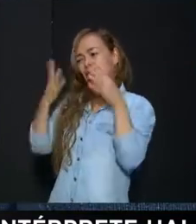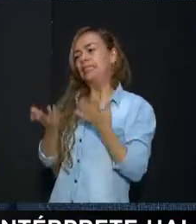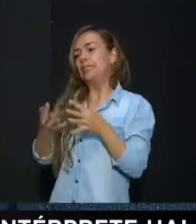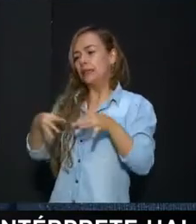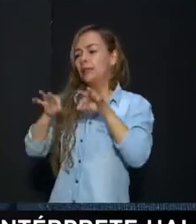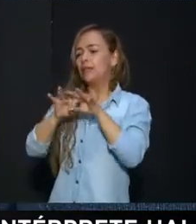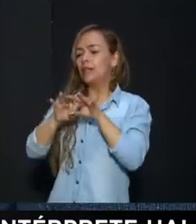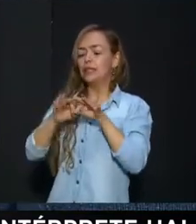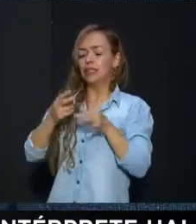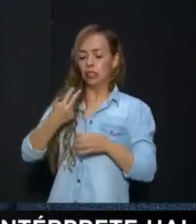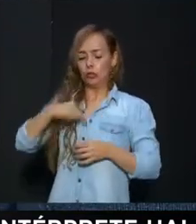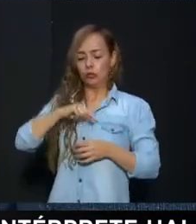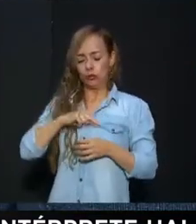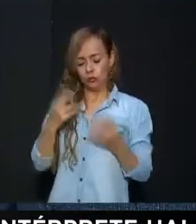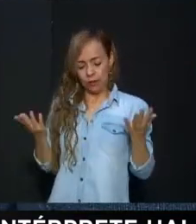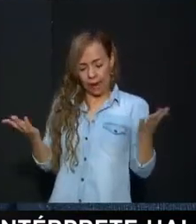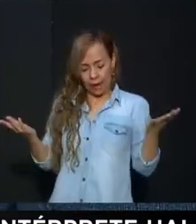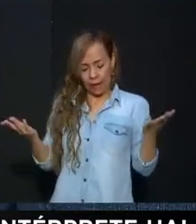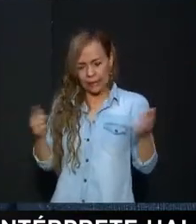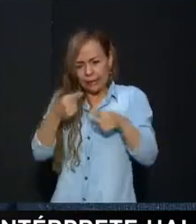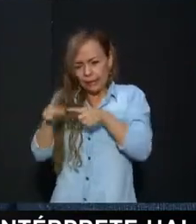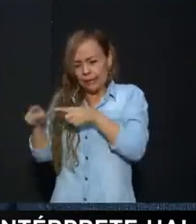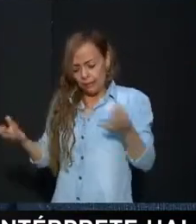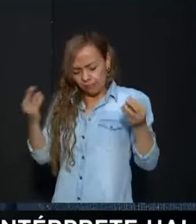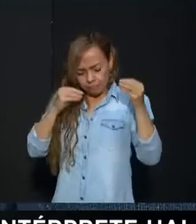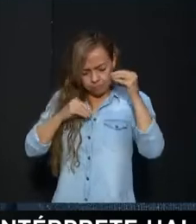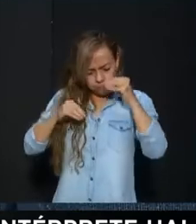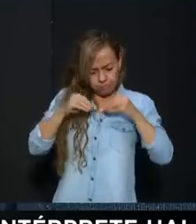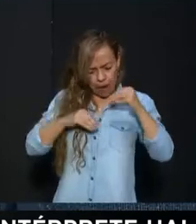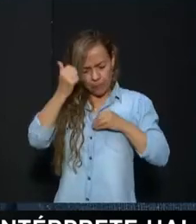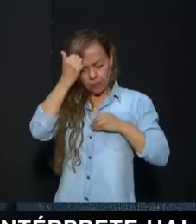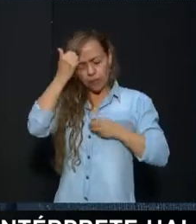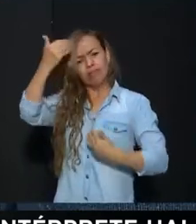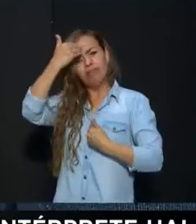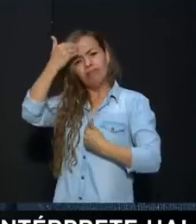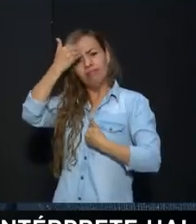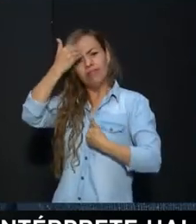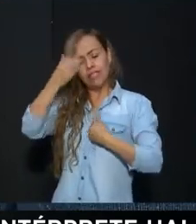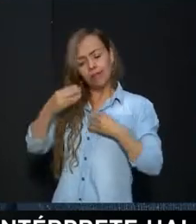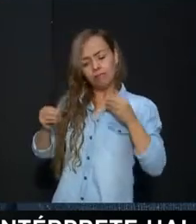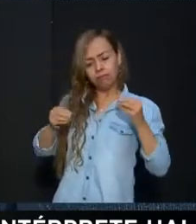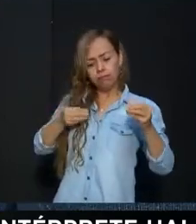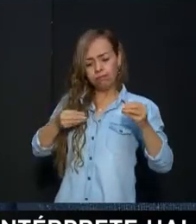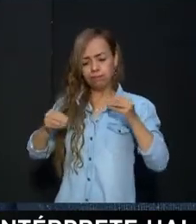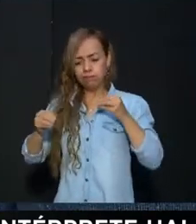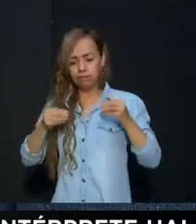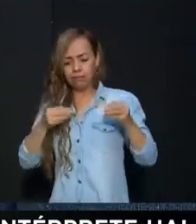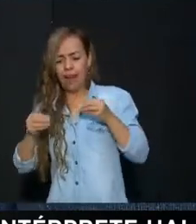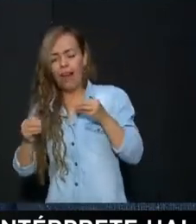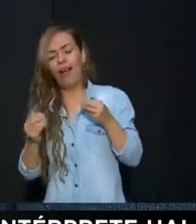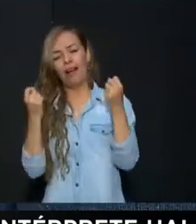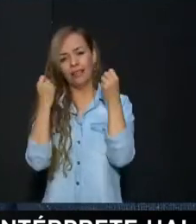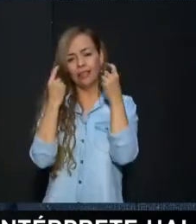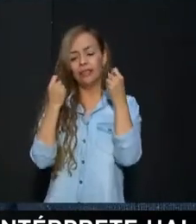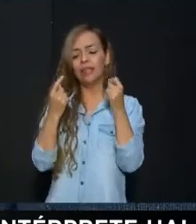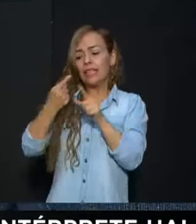puesto como en marcha Que realmente el profe Tiene que ser flexible ante muchas situaciones Y entender que